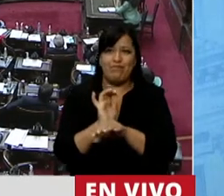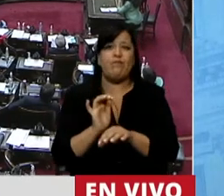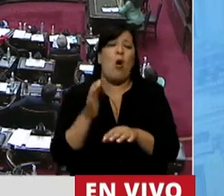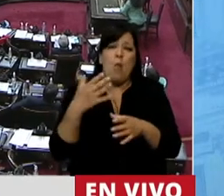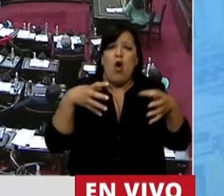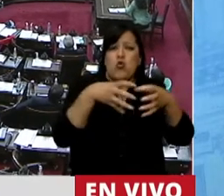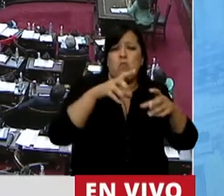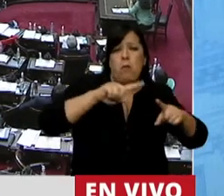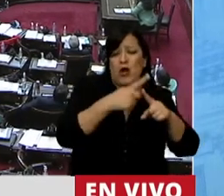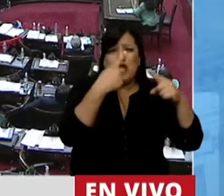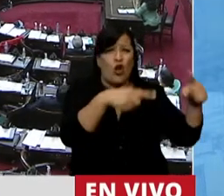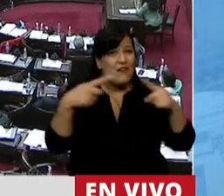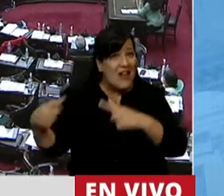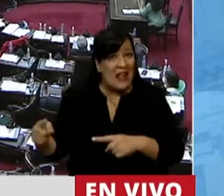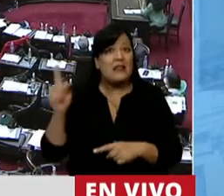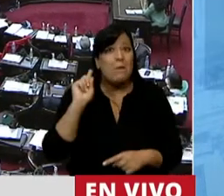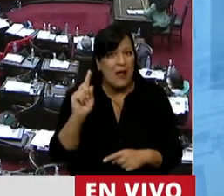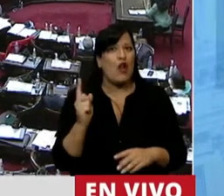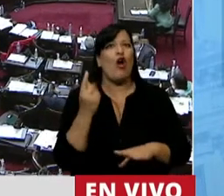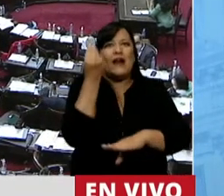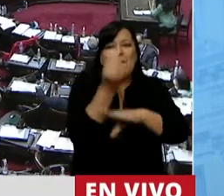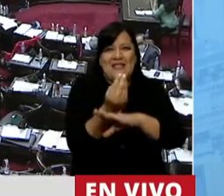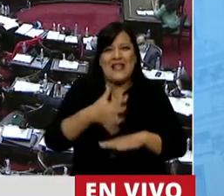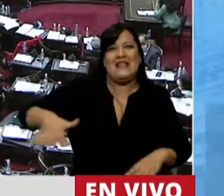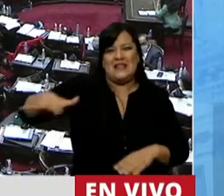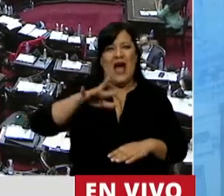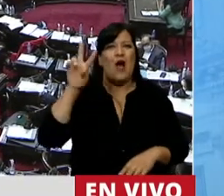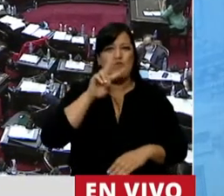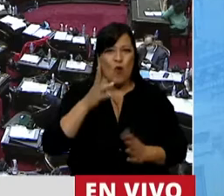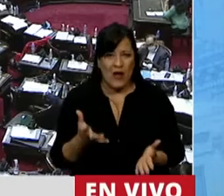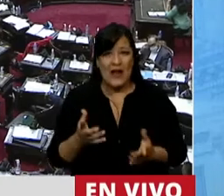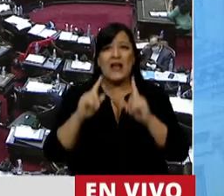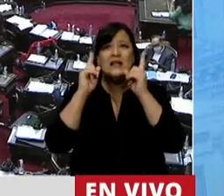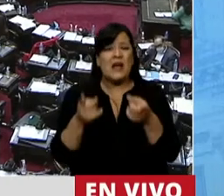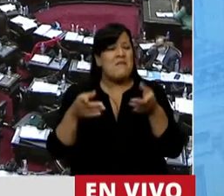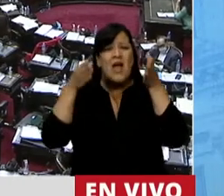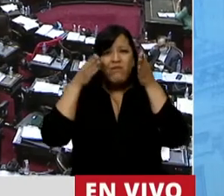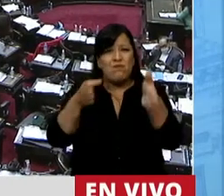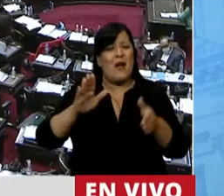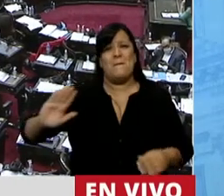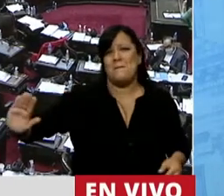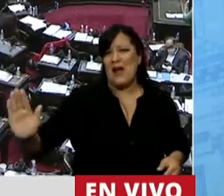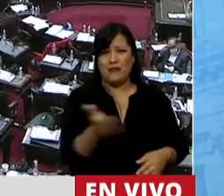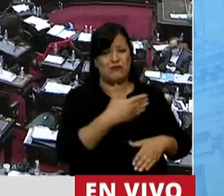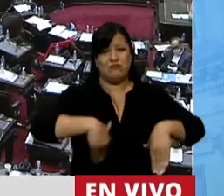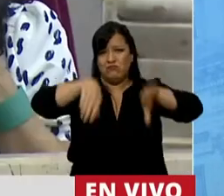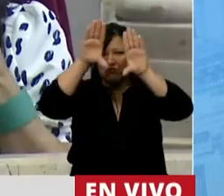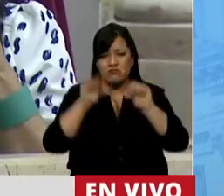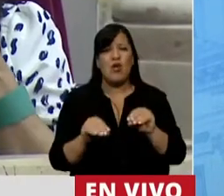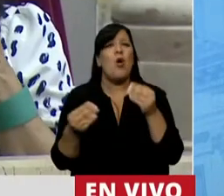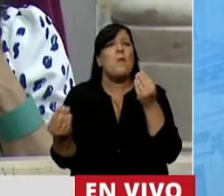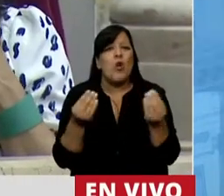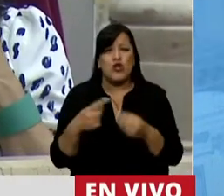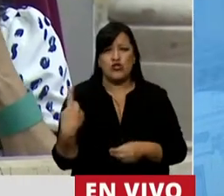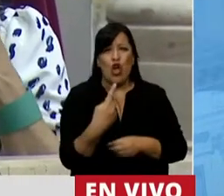un partido u otro, representamos. Y además, nos dirigimos a todos, a todas, porque